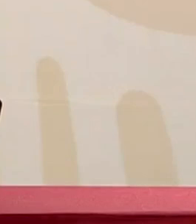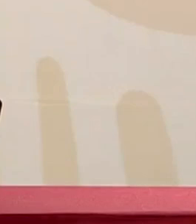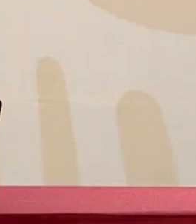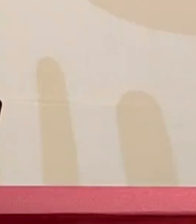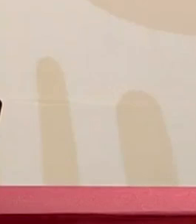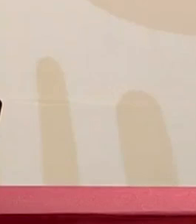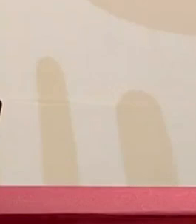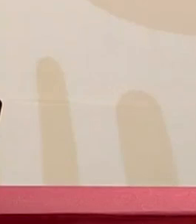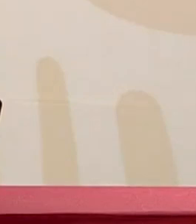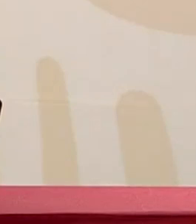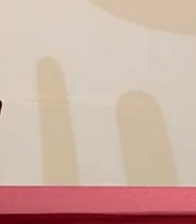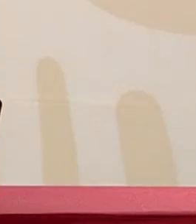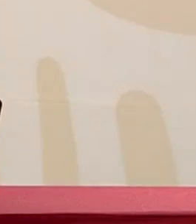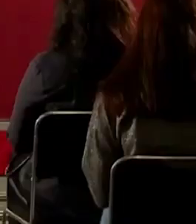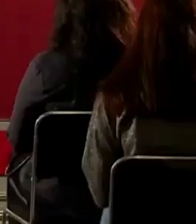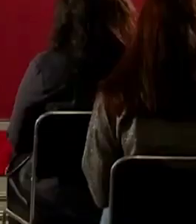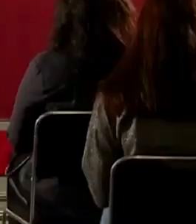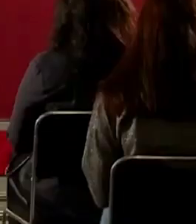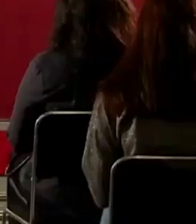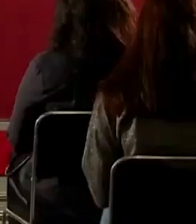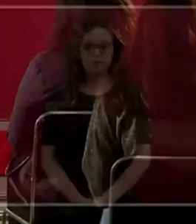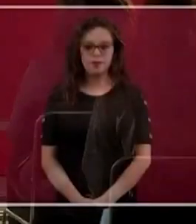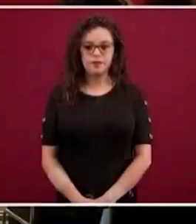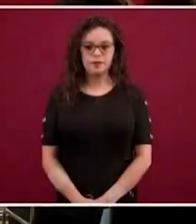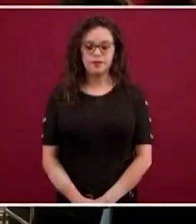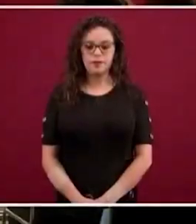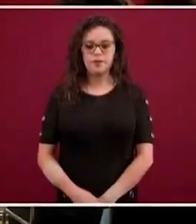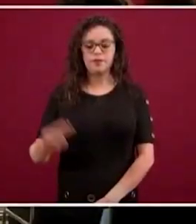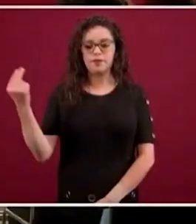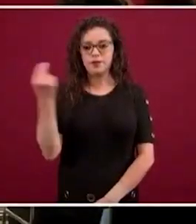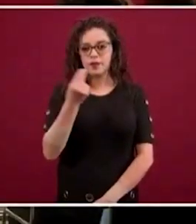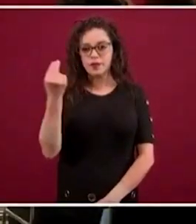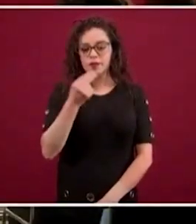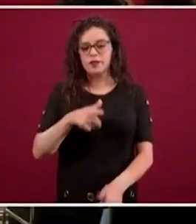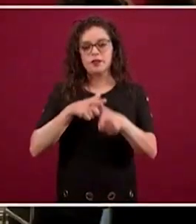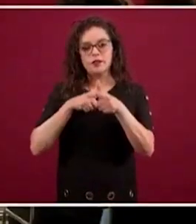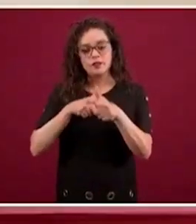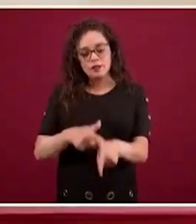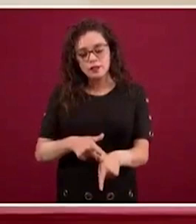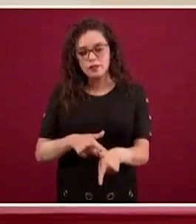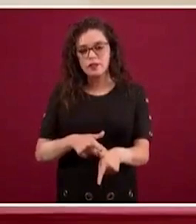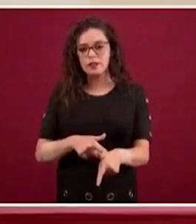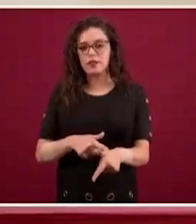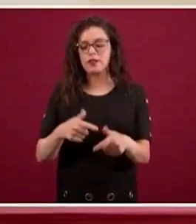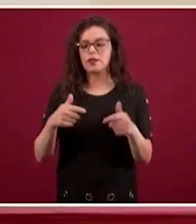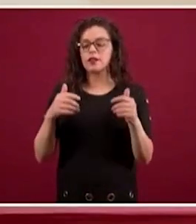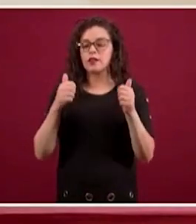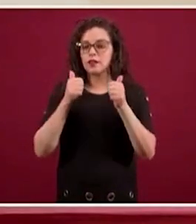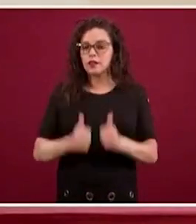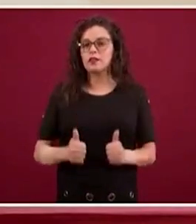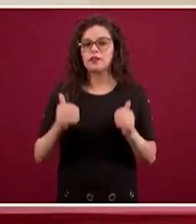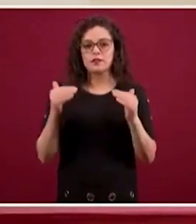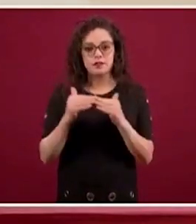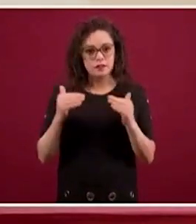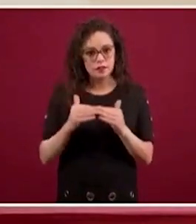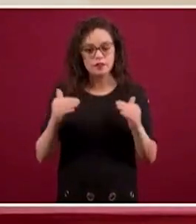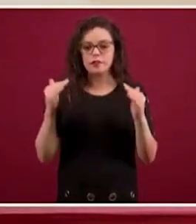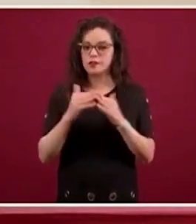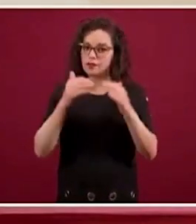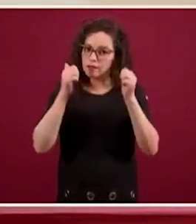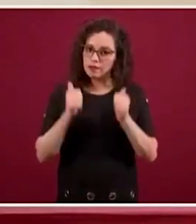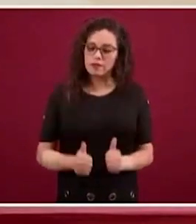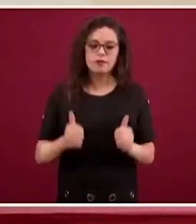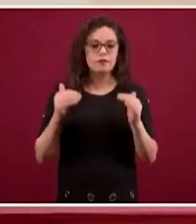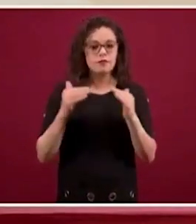porque los contagios siguen ocurriendo y están ocurriendo a una velocidad más acelerada. Esto no es sorpresa alguna,